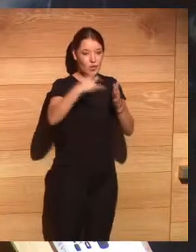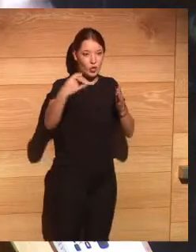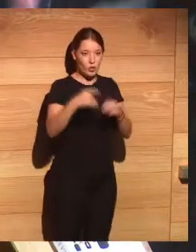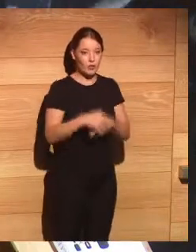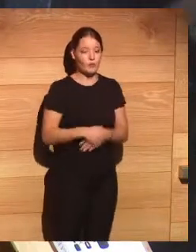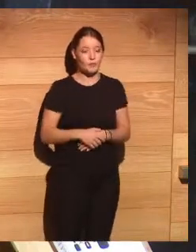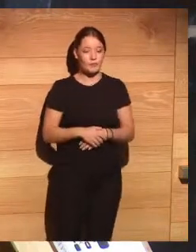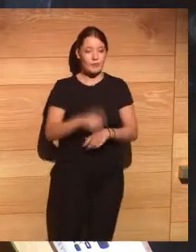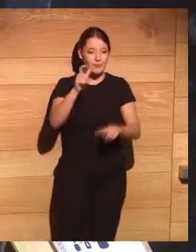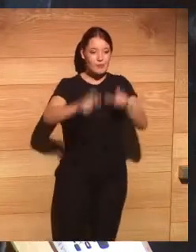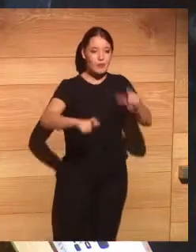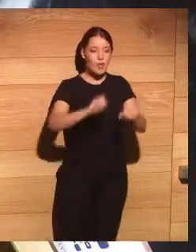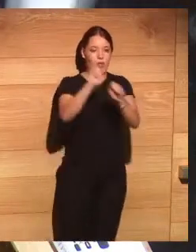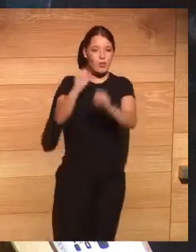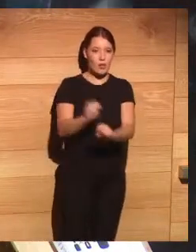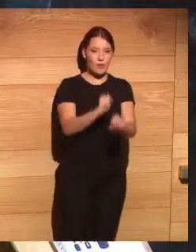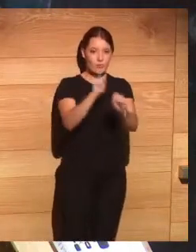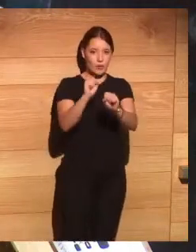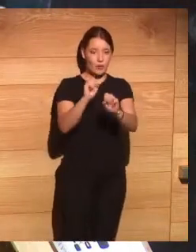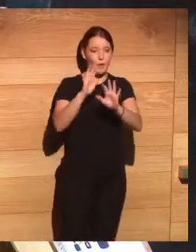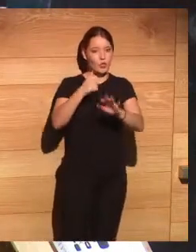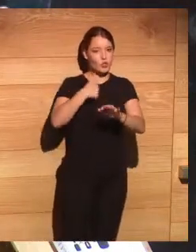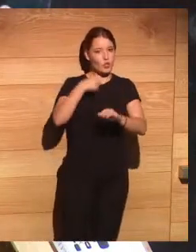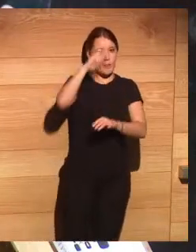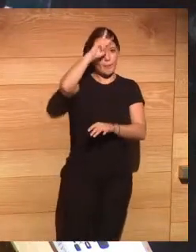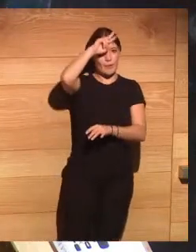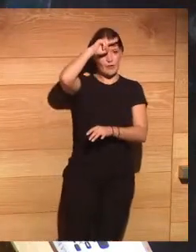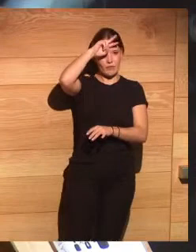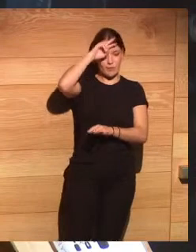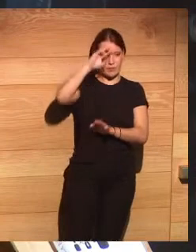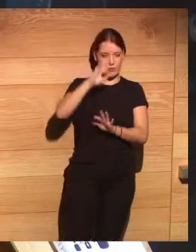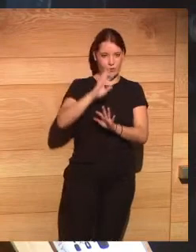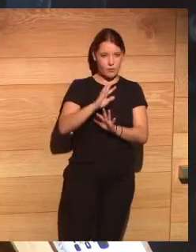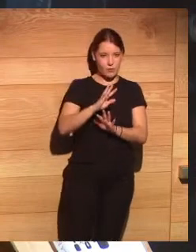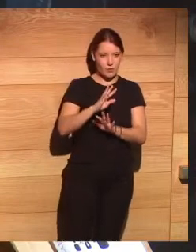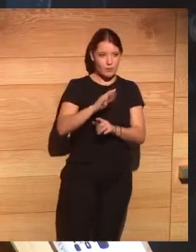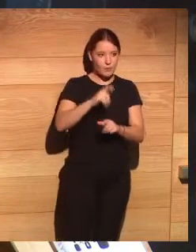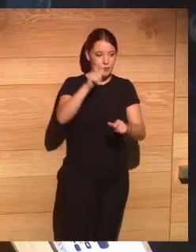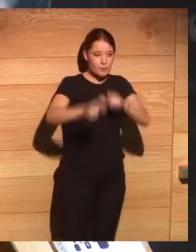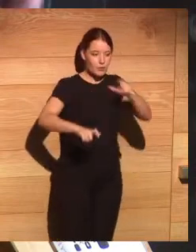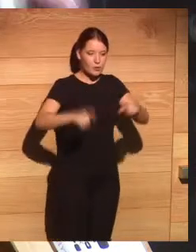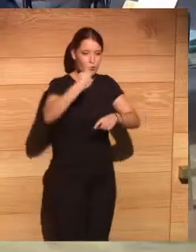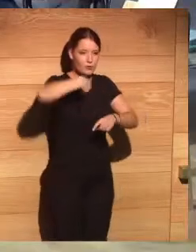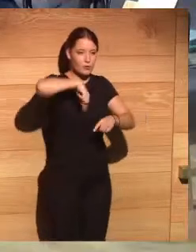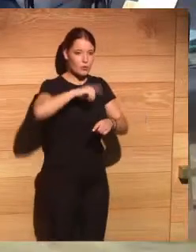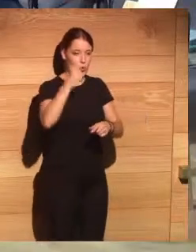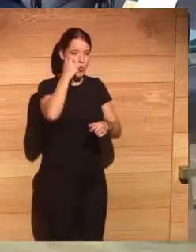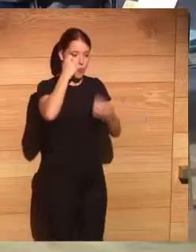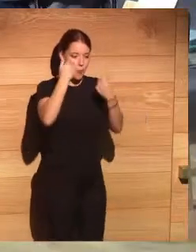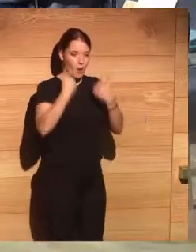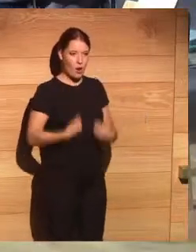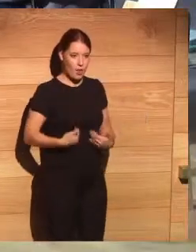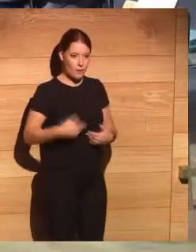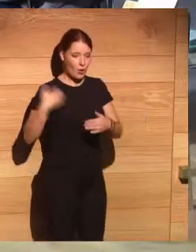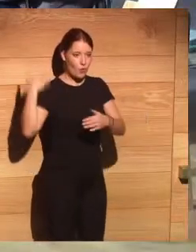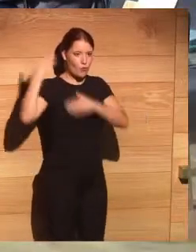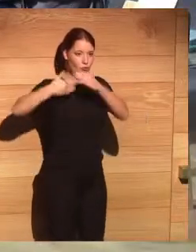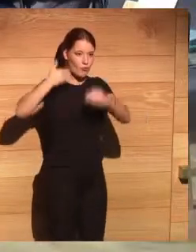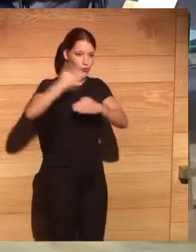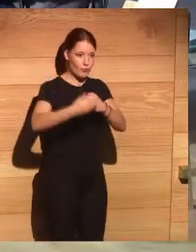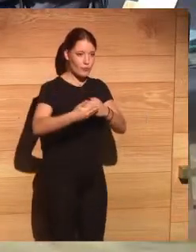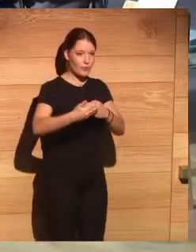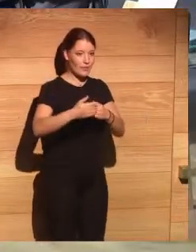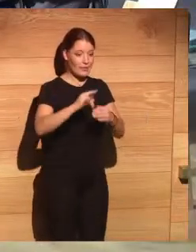puesto como tema comercial pero a mí me preocupa mucho el humanismo tecnológico gente que venimos del humanismo y que queremos influenciar en la tecnología